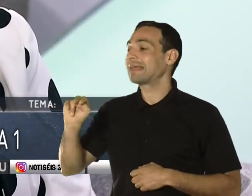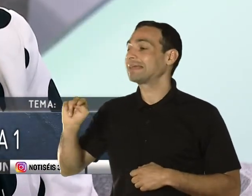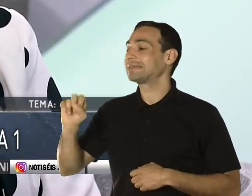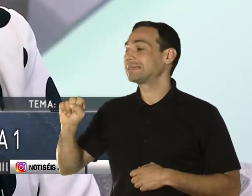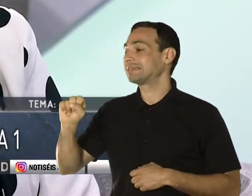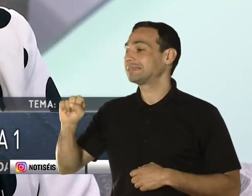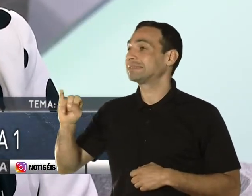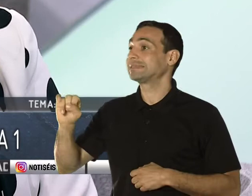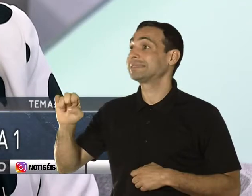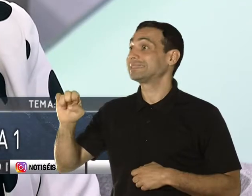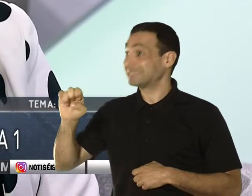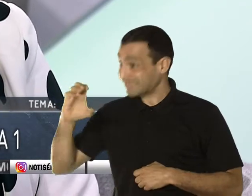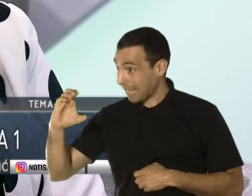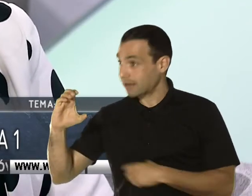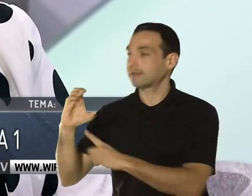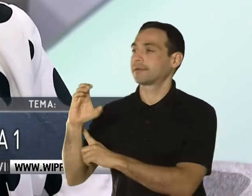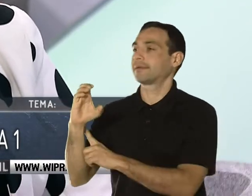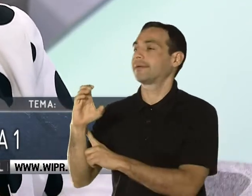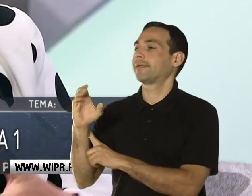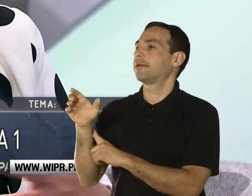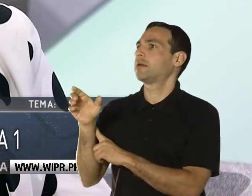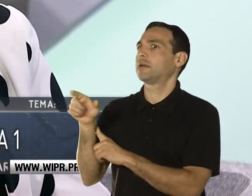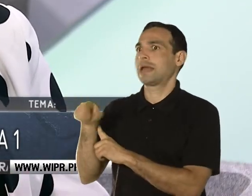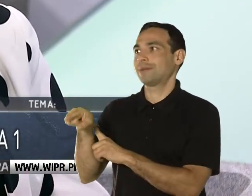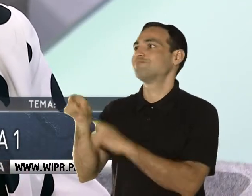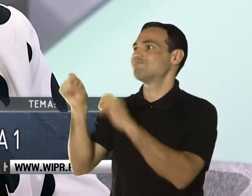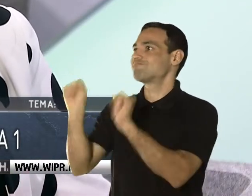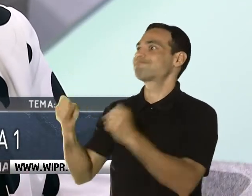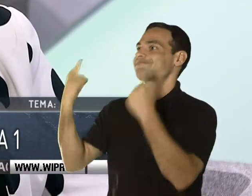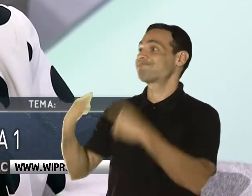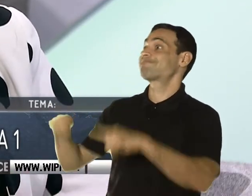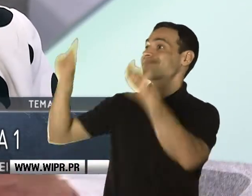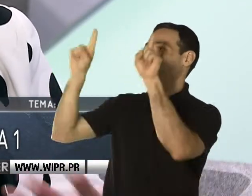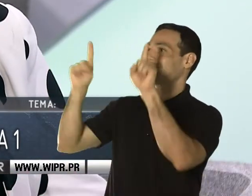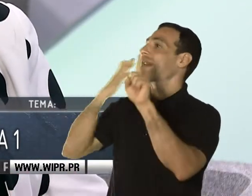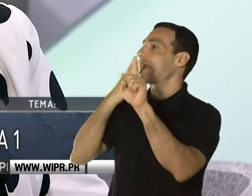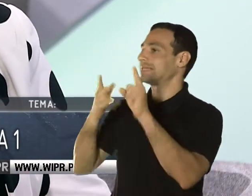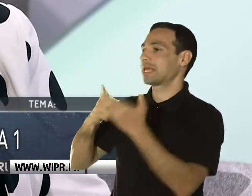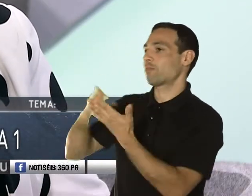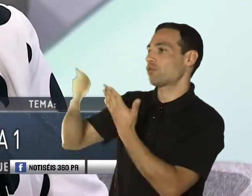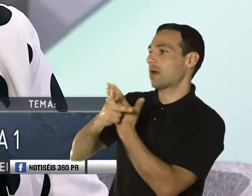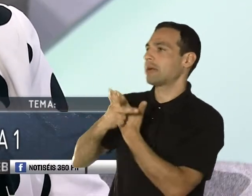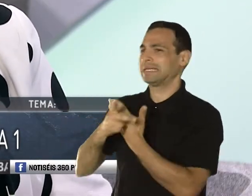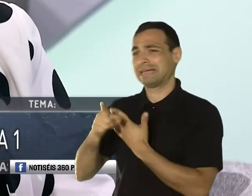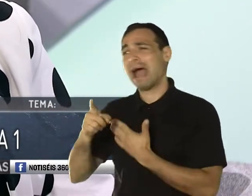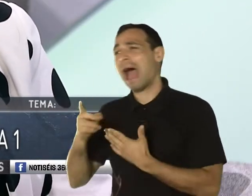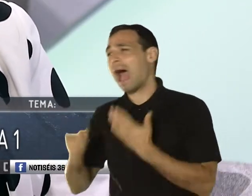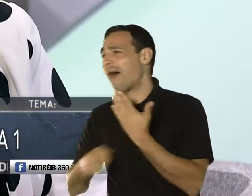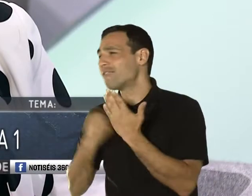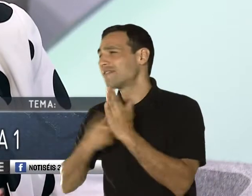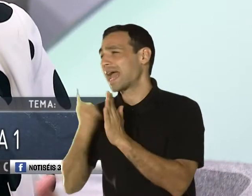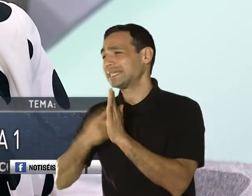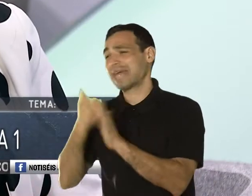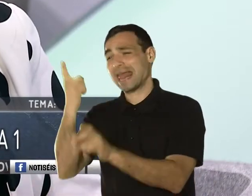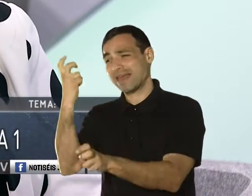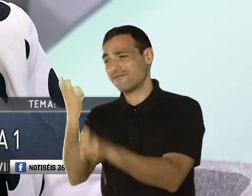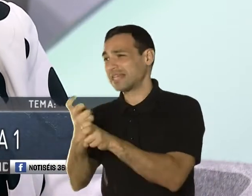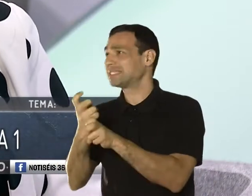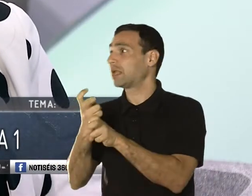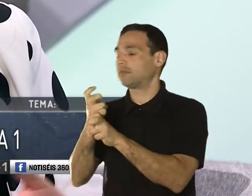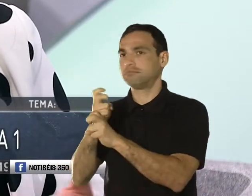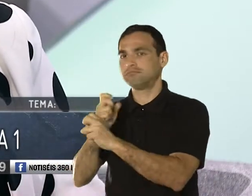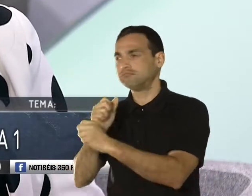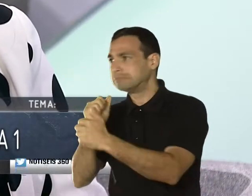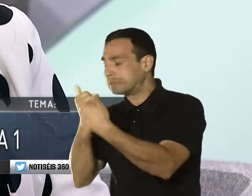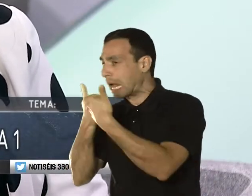En muchas instancias nuestros jóvenes tienen grandes retos para poderse insertar en la fuerza laboral. Así que lo que estamos queriendo hacer es